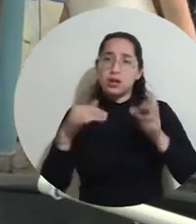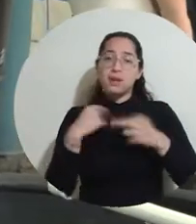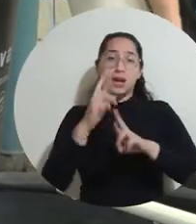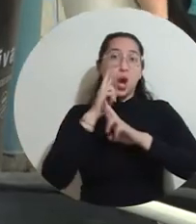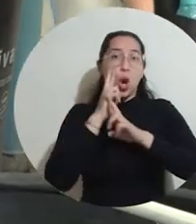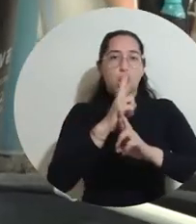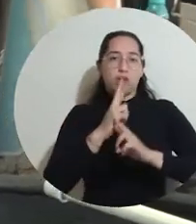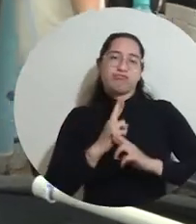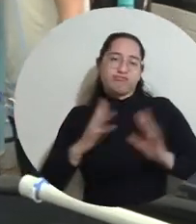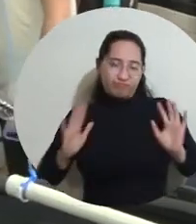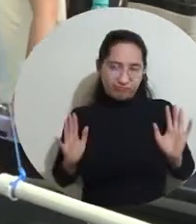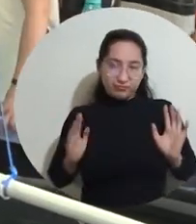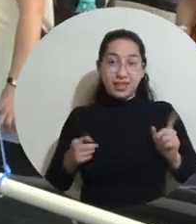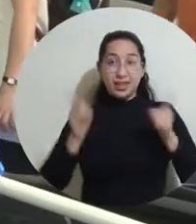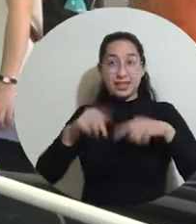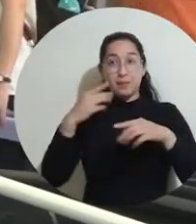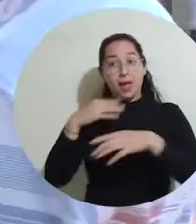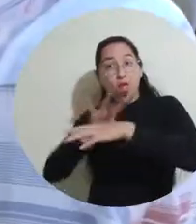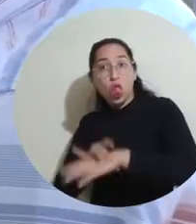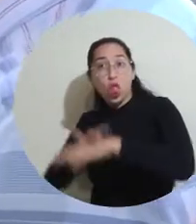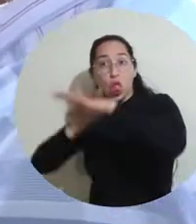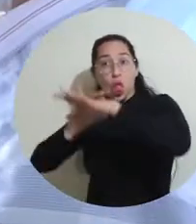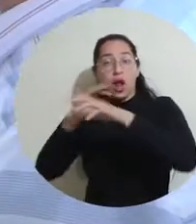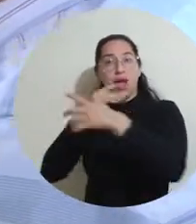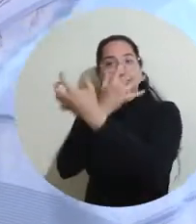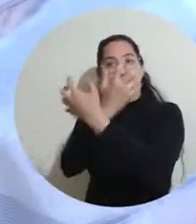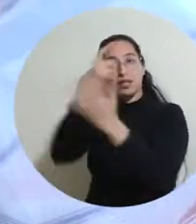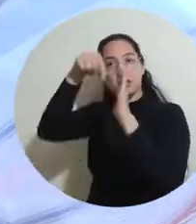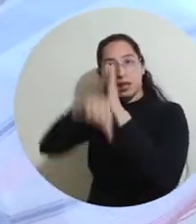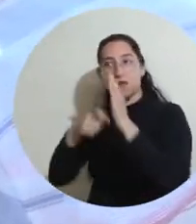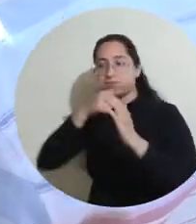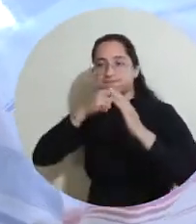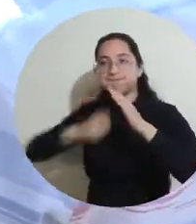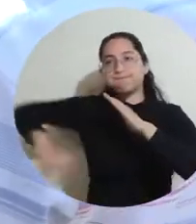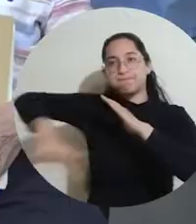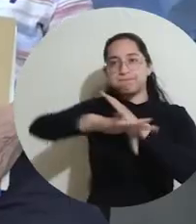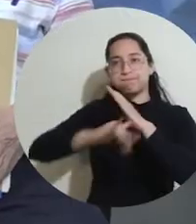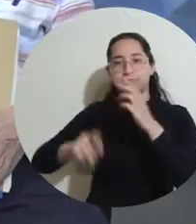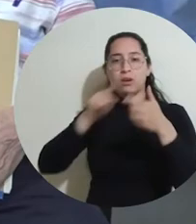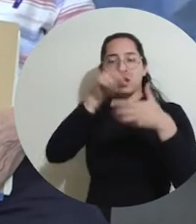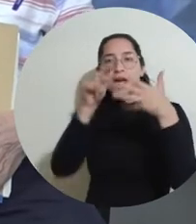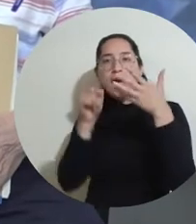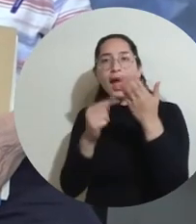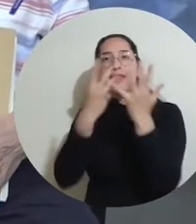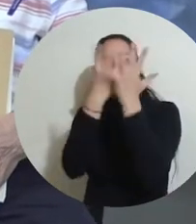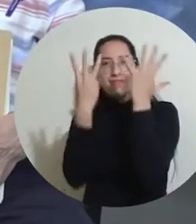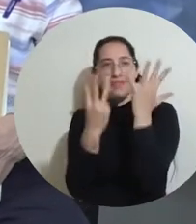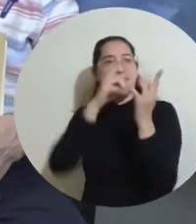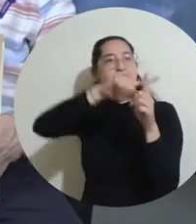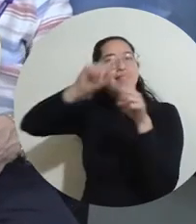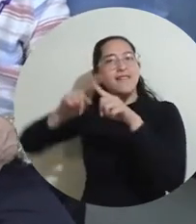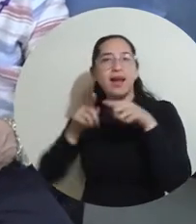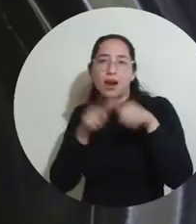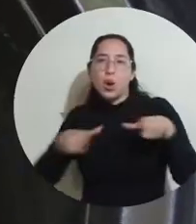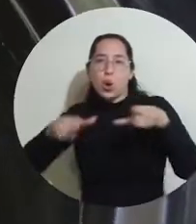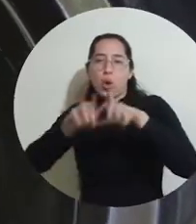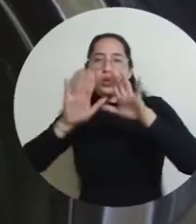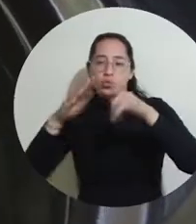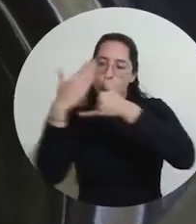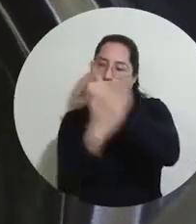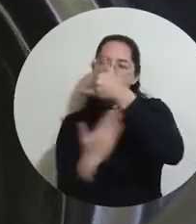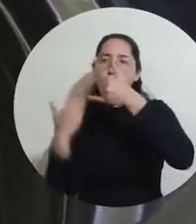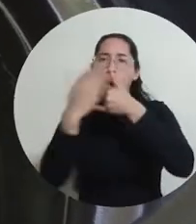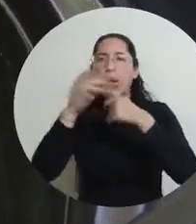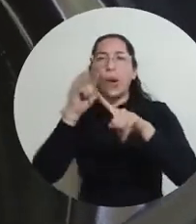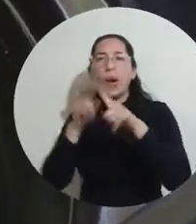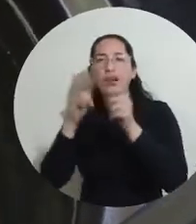Cabe resaltar que el doctorado en Ciencias del Mar se oferta en una red compuesta por ocho entes de diversas regiones de Colombia y se caracteriza por la